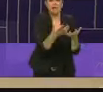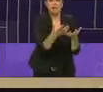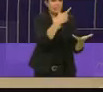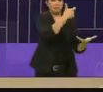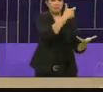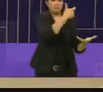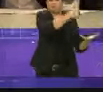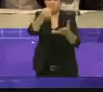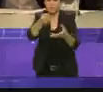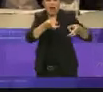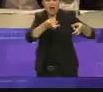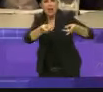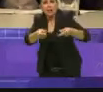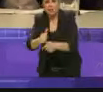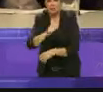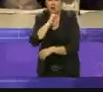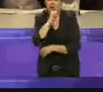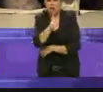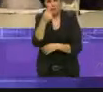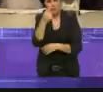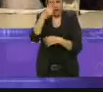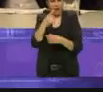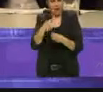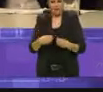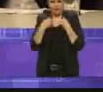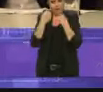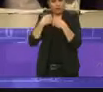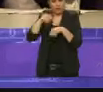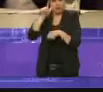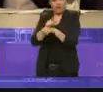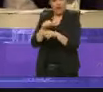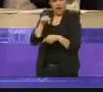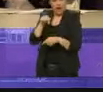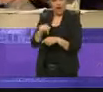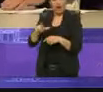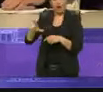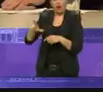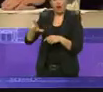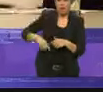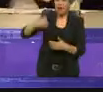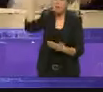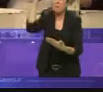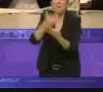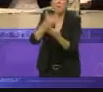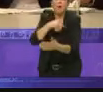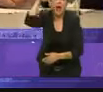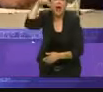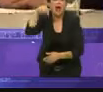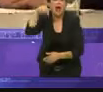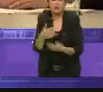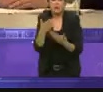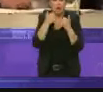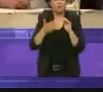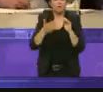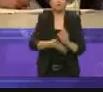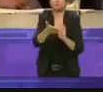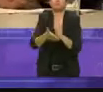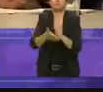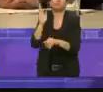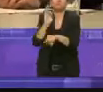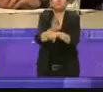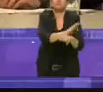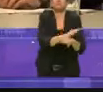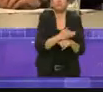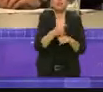en vivienda social. Hablan de vivienda social, es el gobierno que menos vivienda social ha construido. ¿Qué queremos